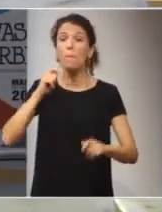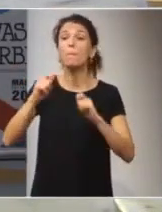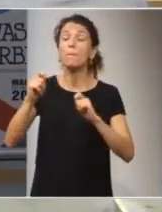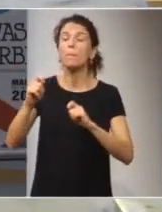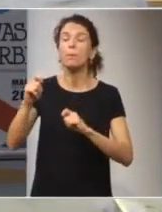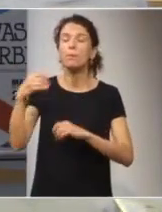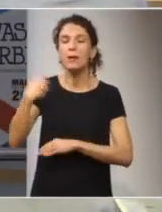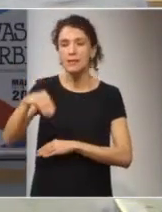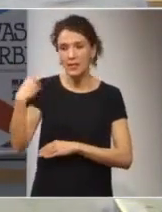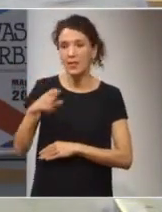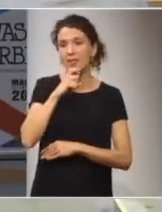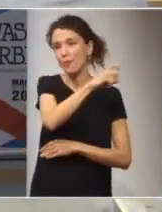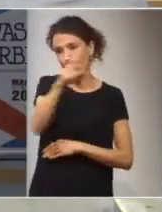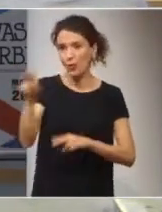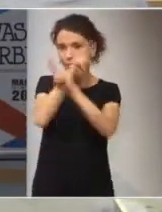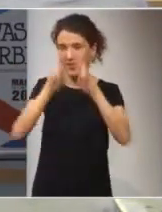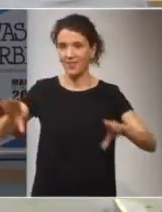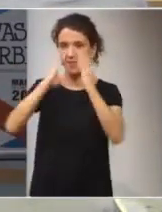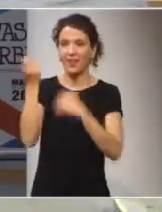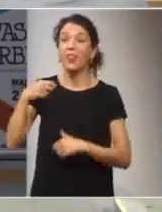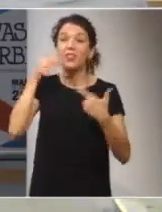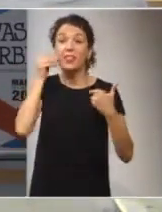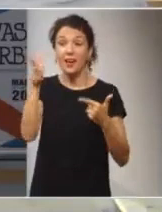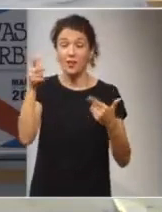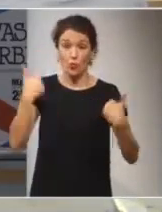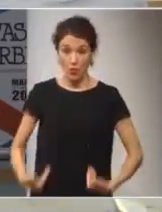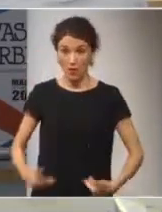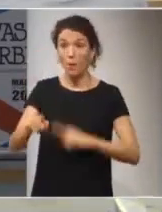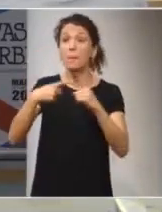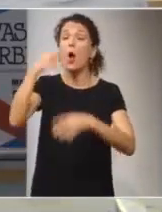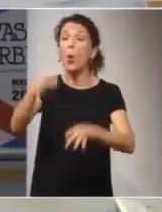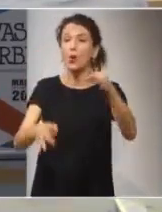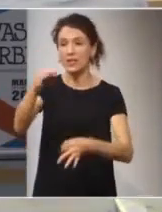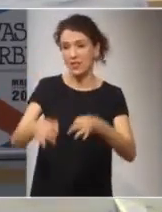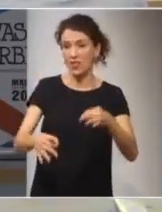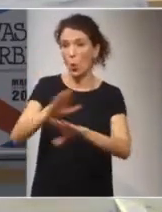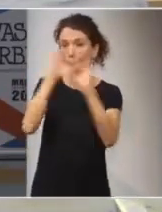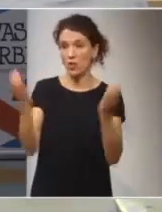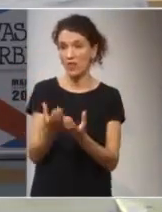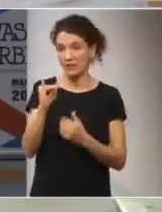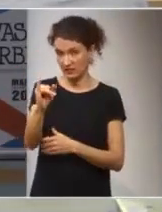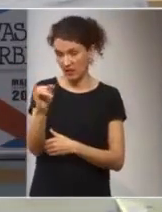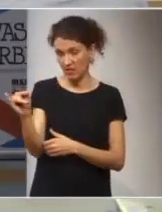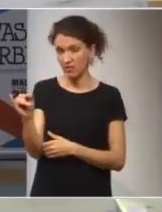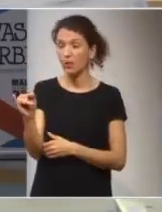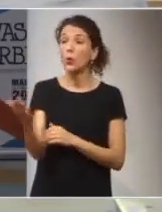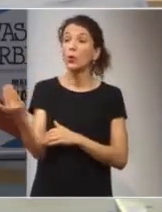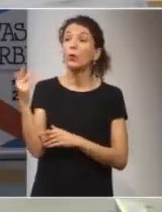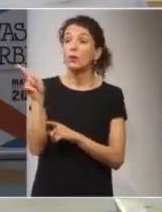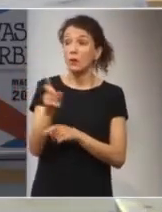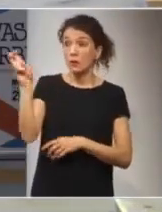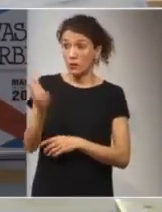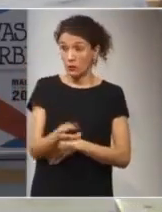la Fundación Internacional Baltasar Garzón por Derechos Humanos y Jurisdicción Universal. Llegó a la